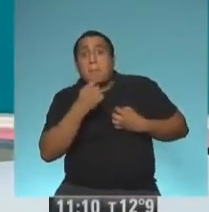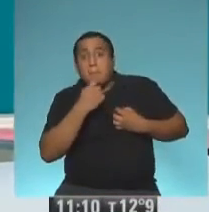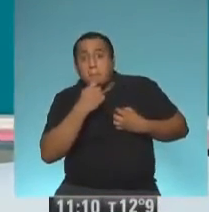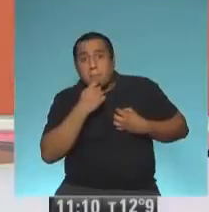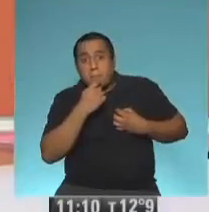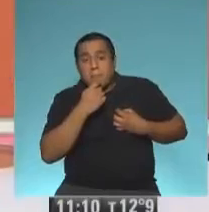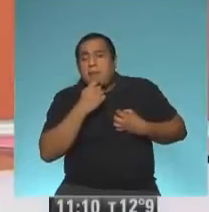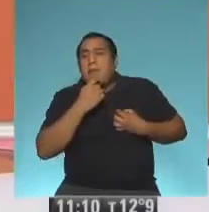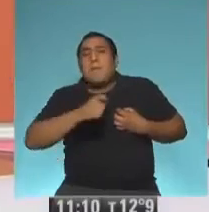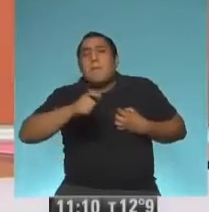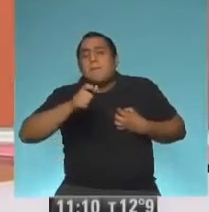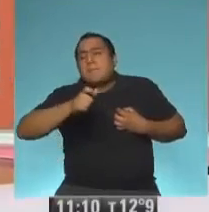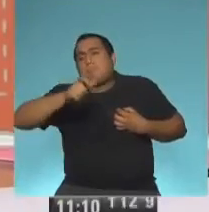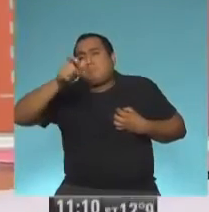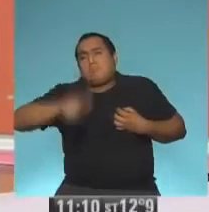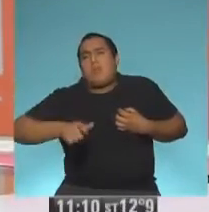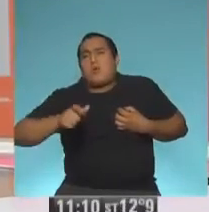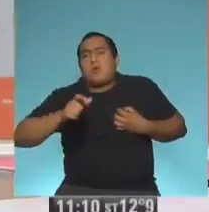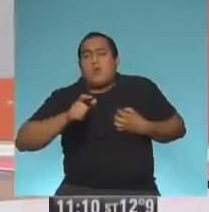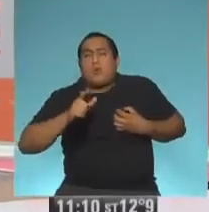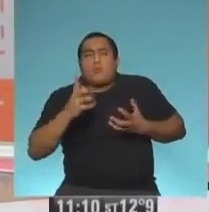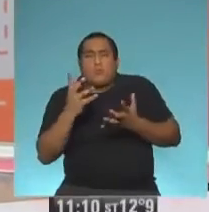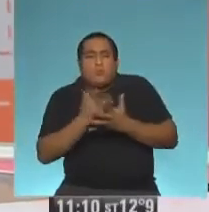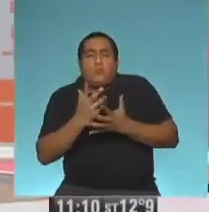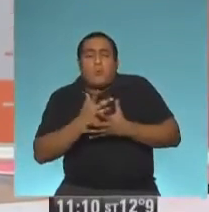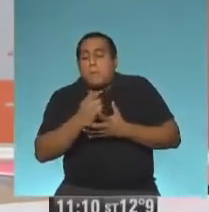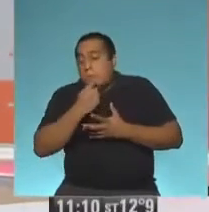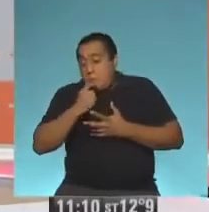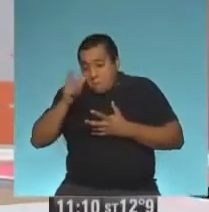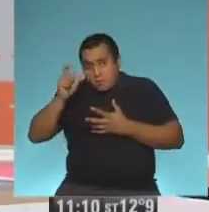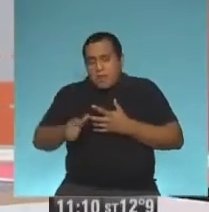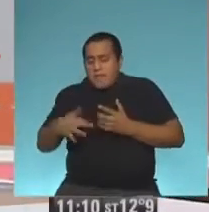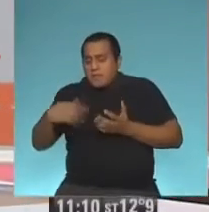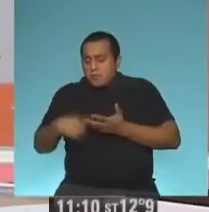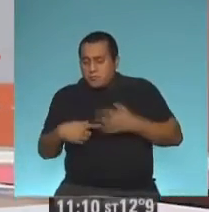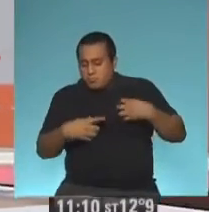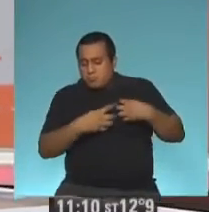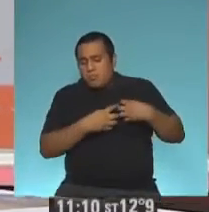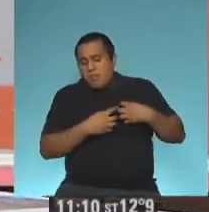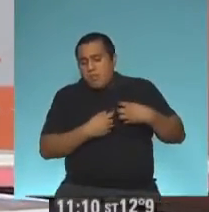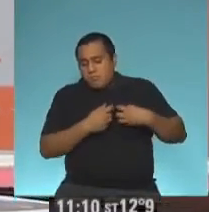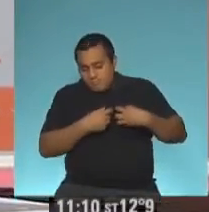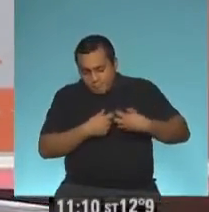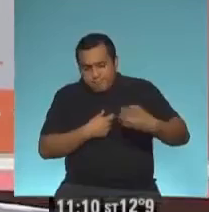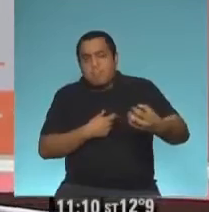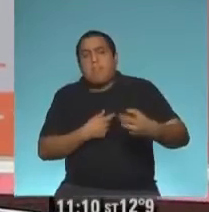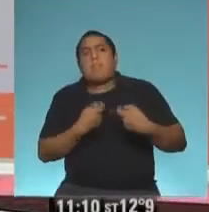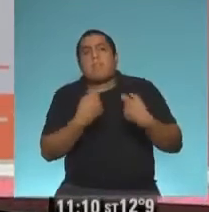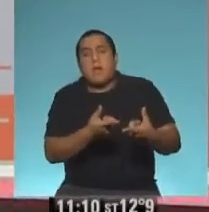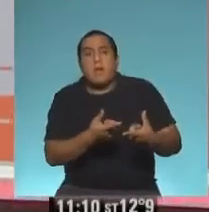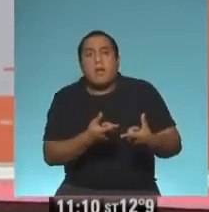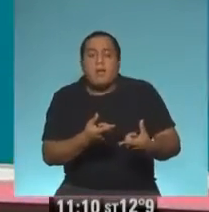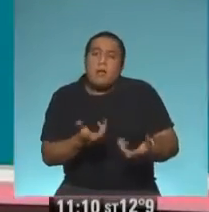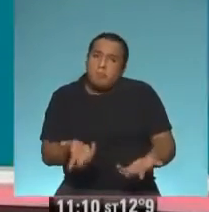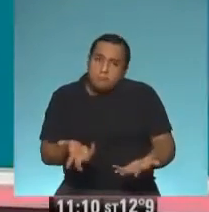persona que en medio del dolor tiene que tomar la decisión de donar órganos, ¿no? y comprender que lo que se dona es mucho más que un órgano y